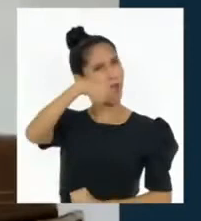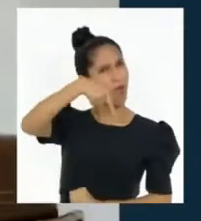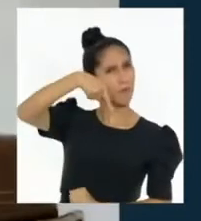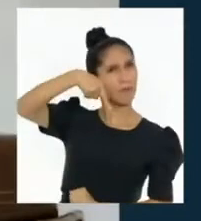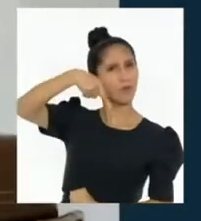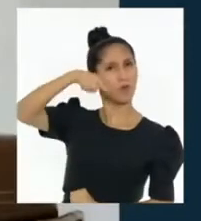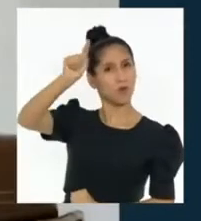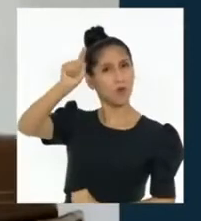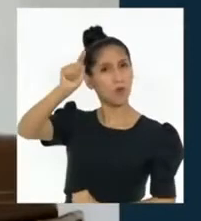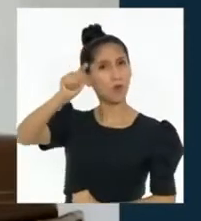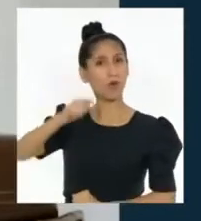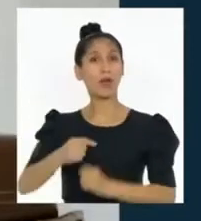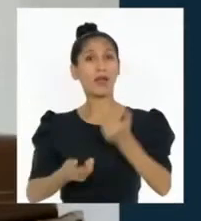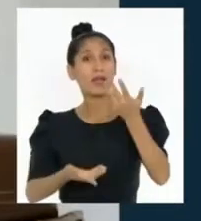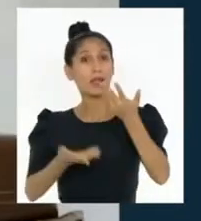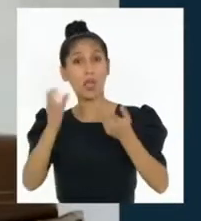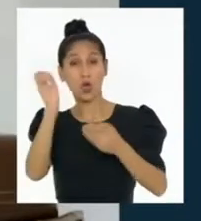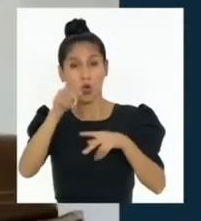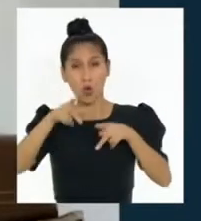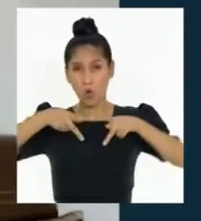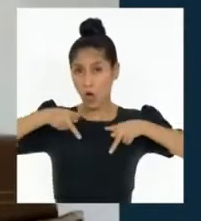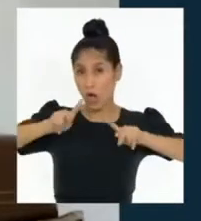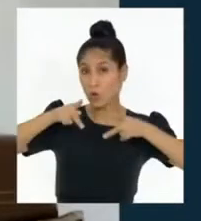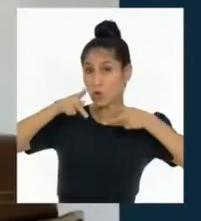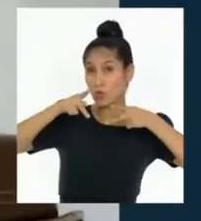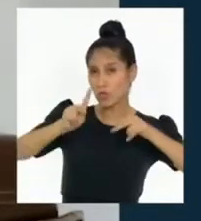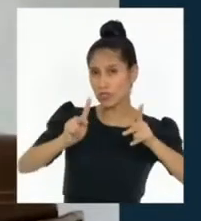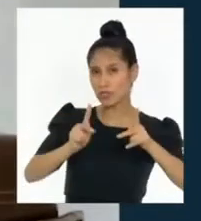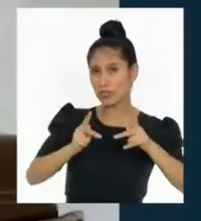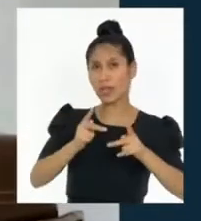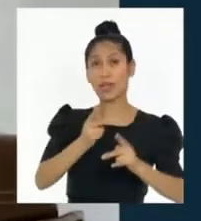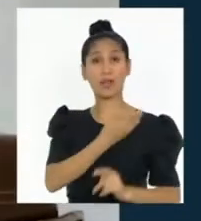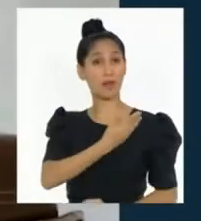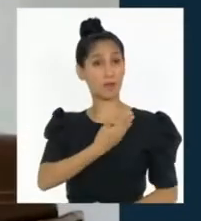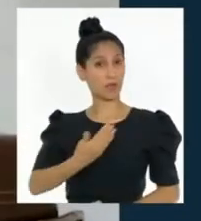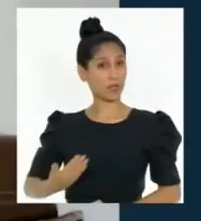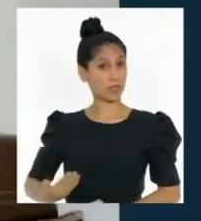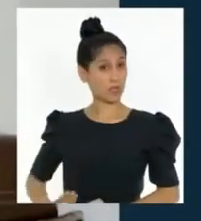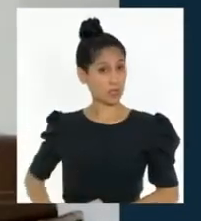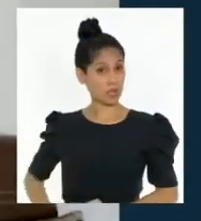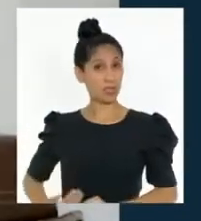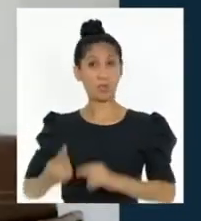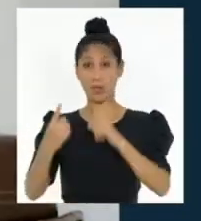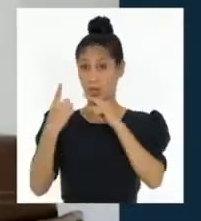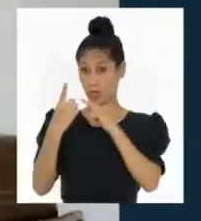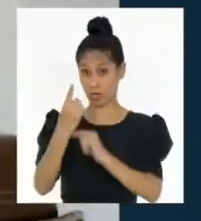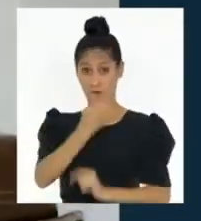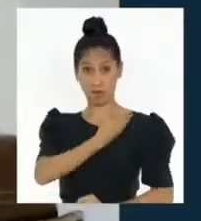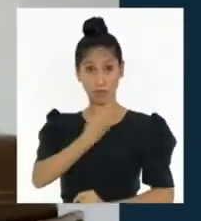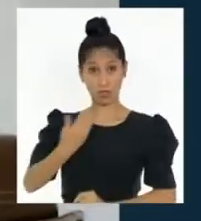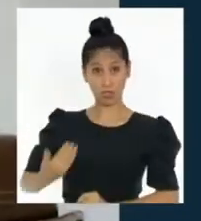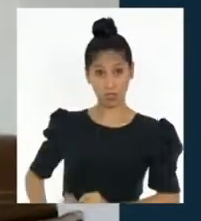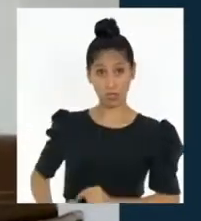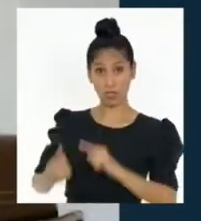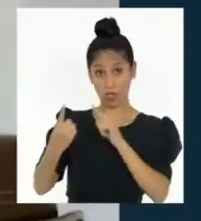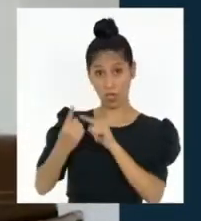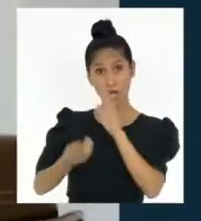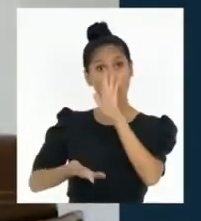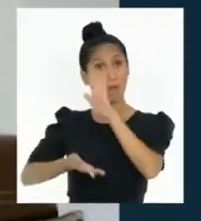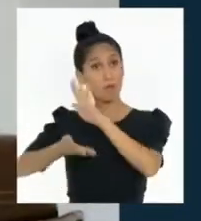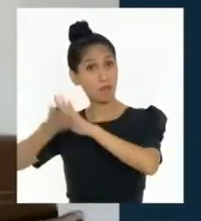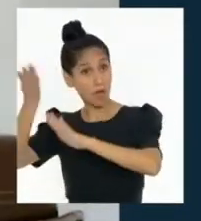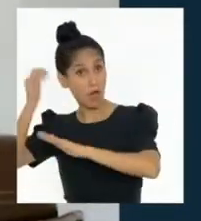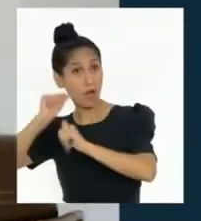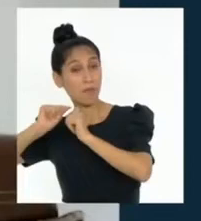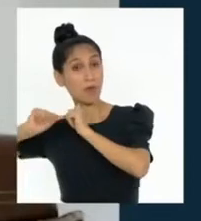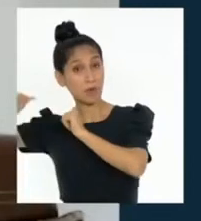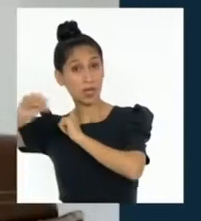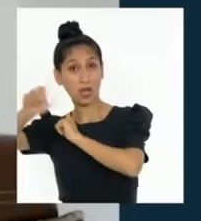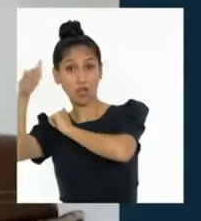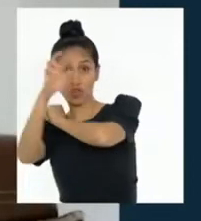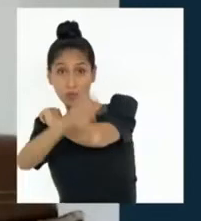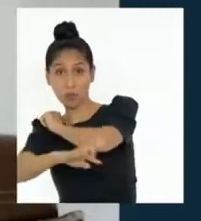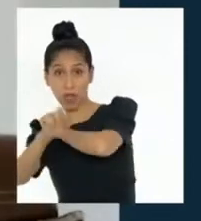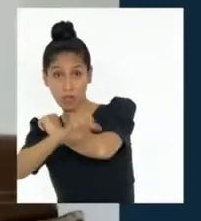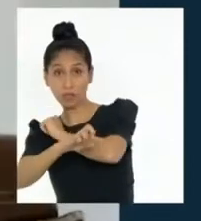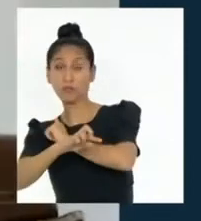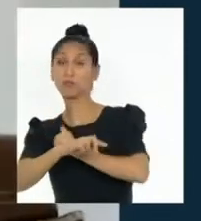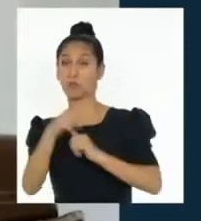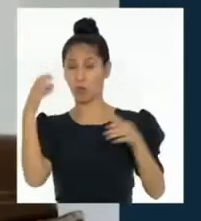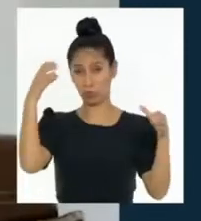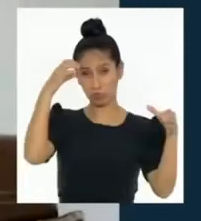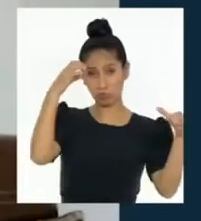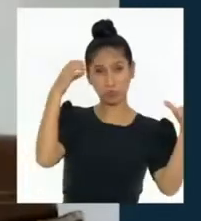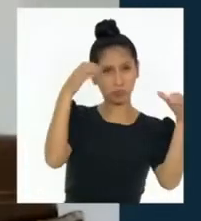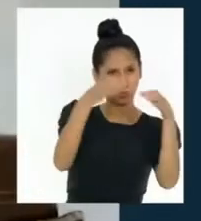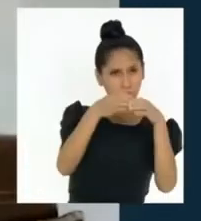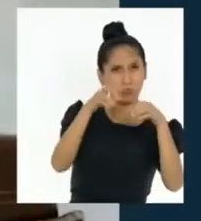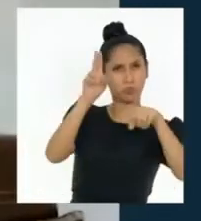Internacional o autorizar al presidente de la a ausentarse del país. Así mismo puede reformar la Constitución que es